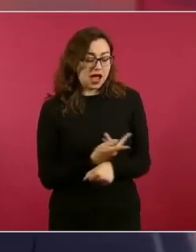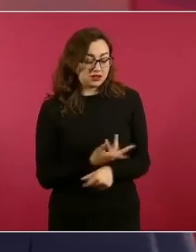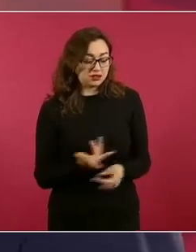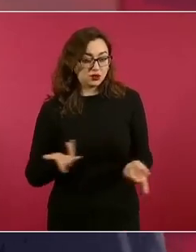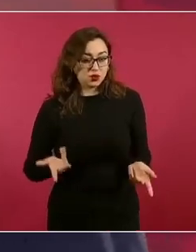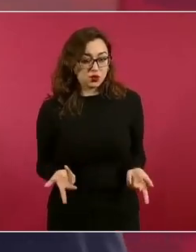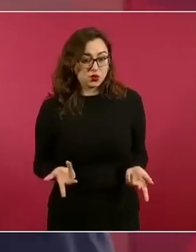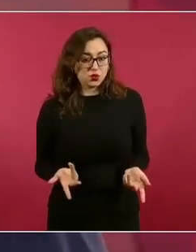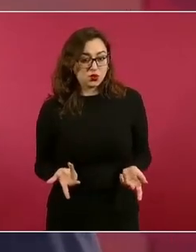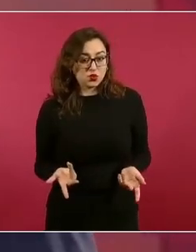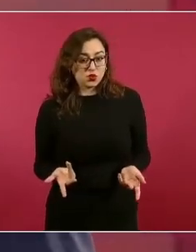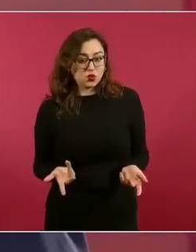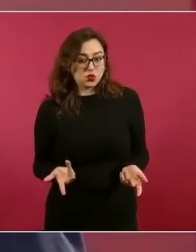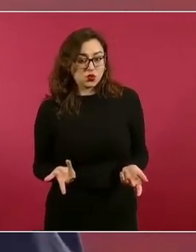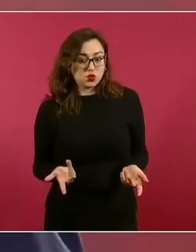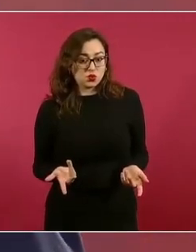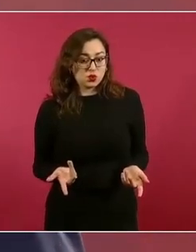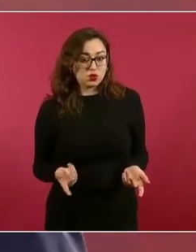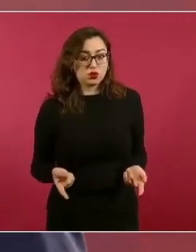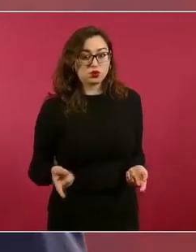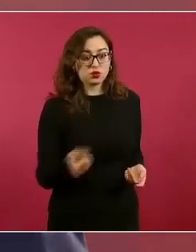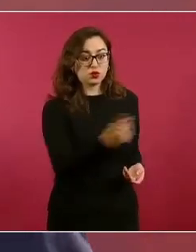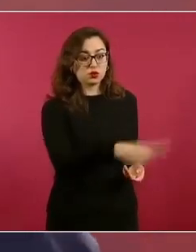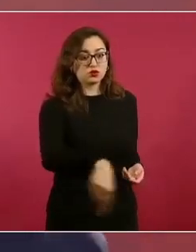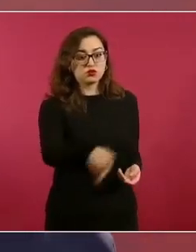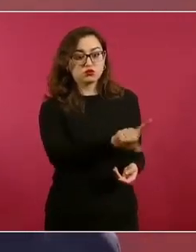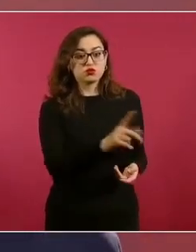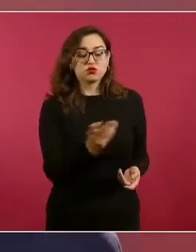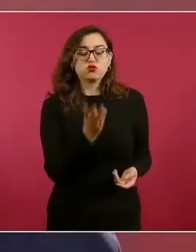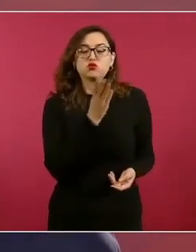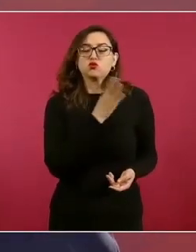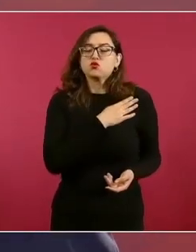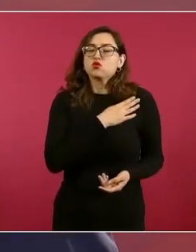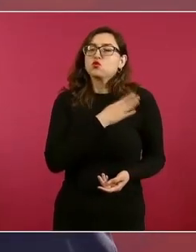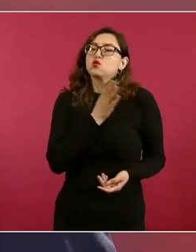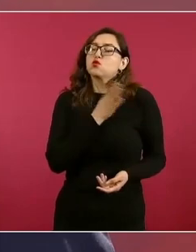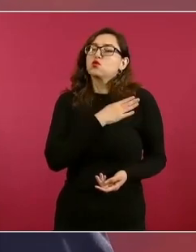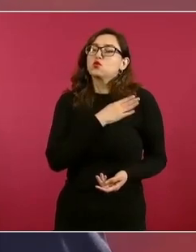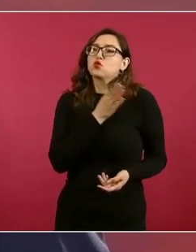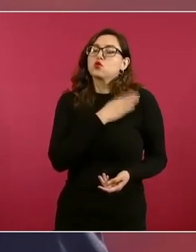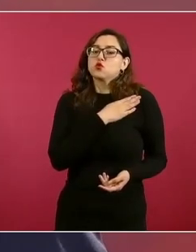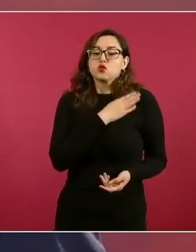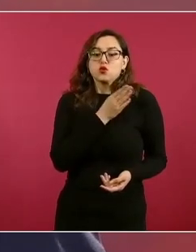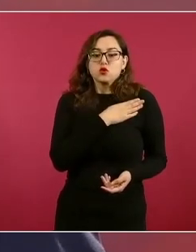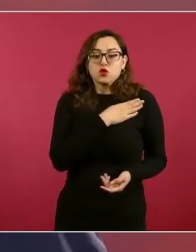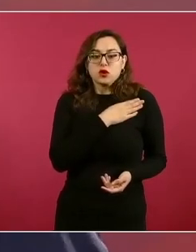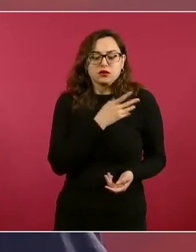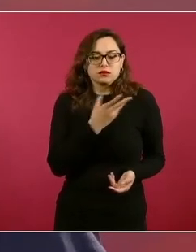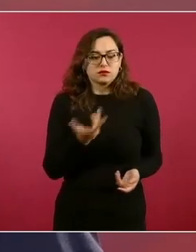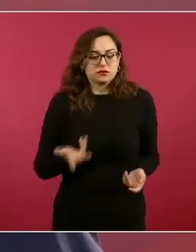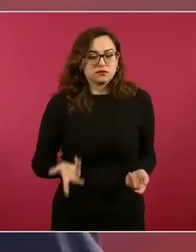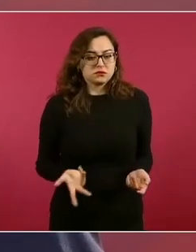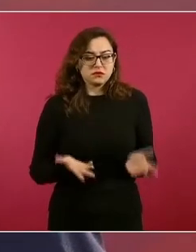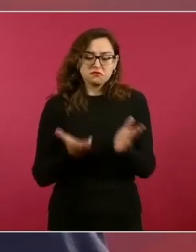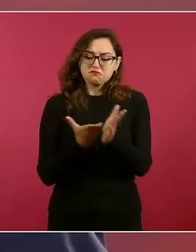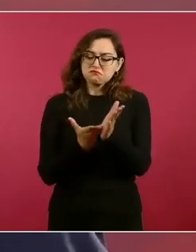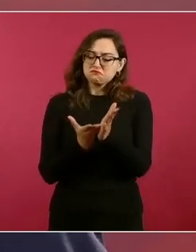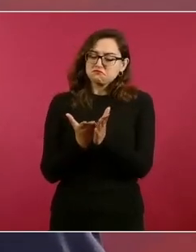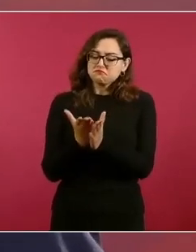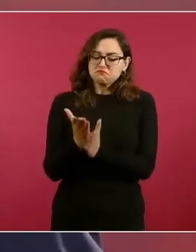santones, puritano, rectos,